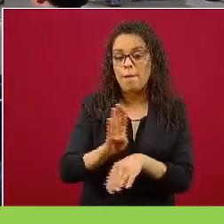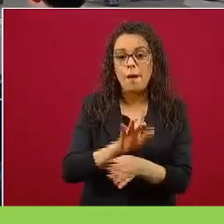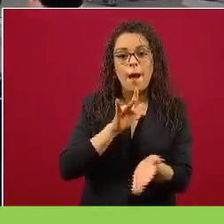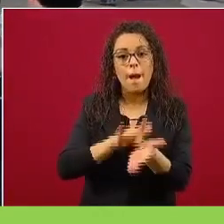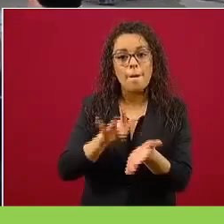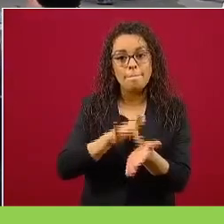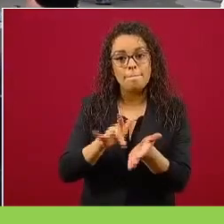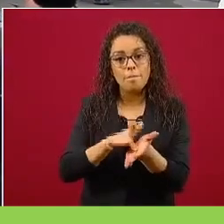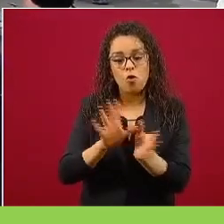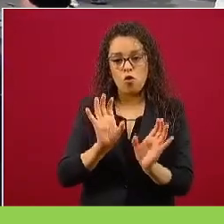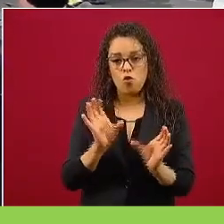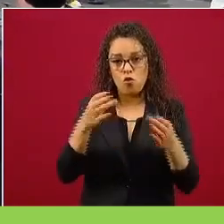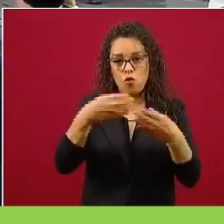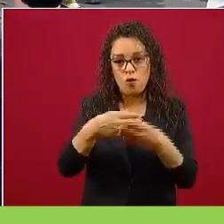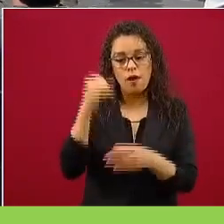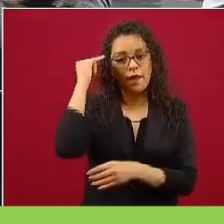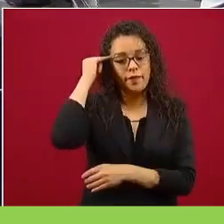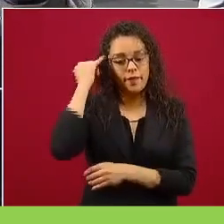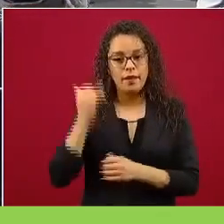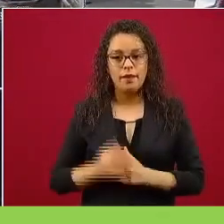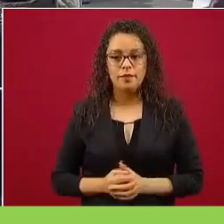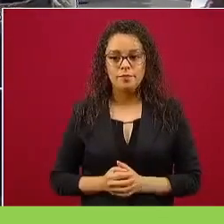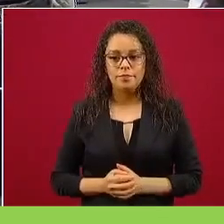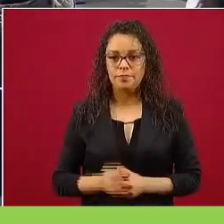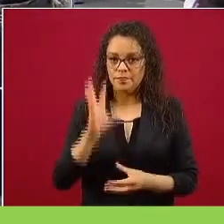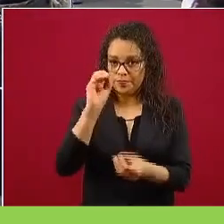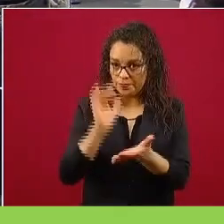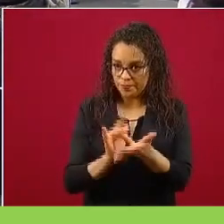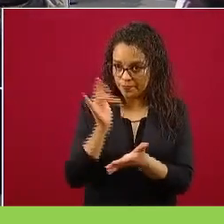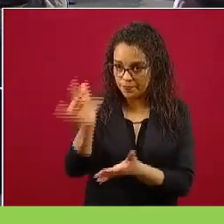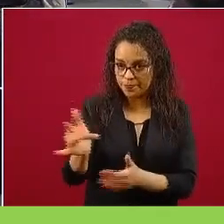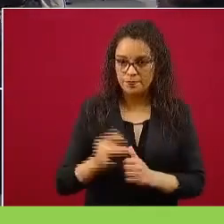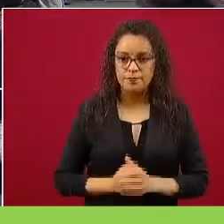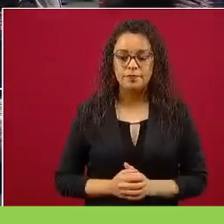comunidades. Gracias. Muchas gracias.